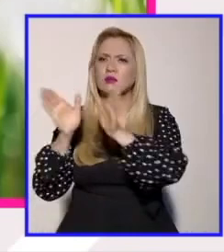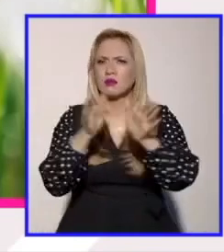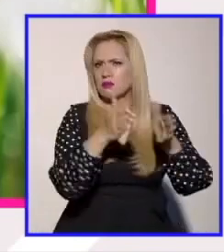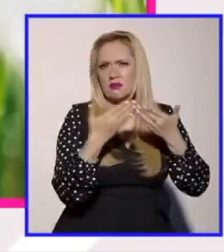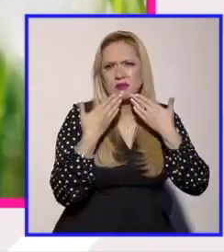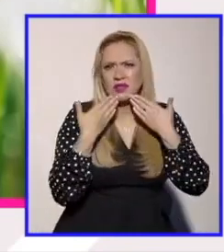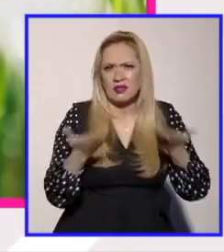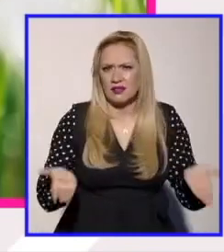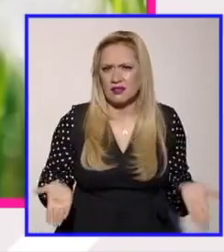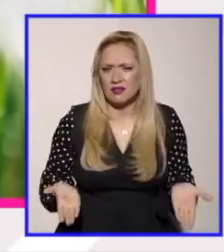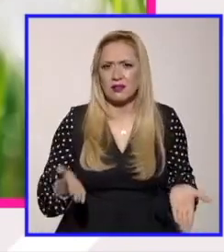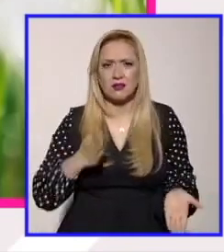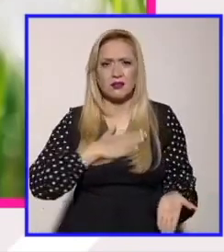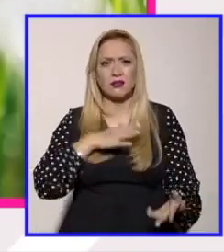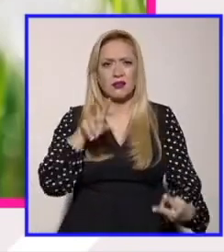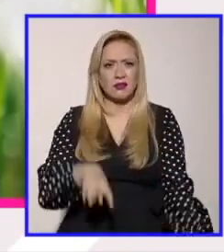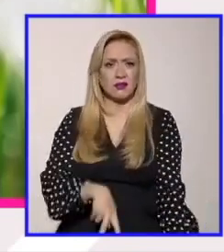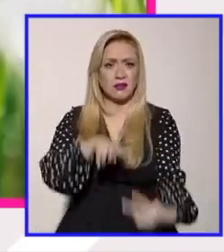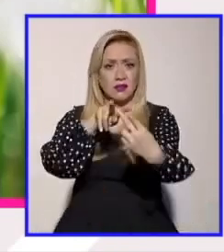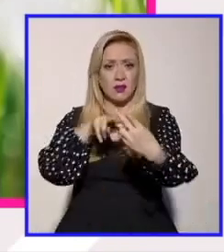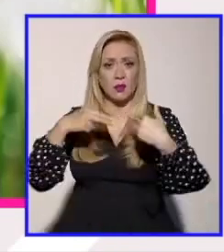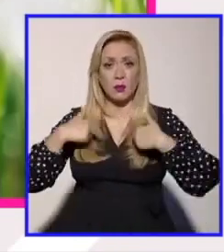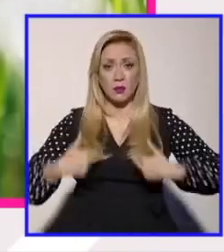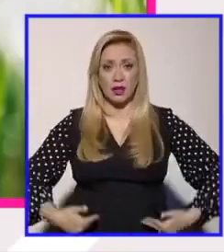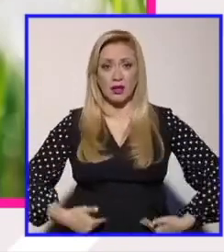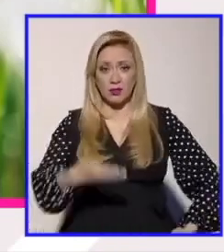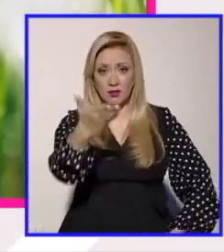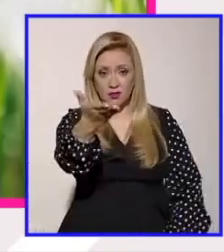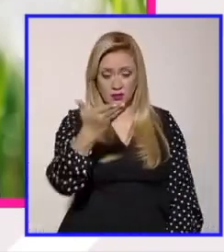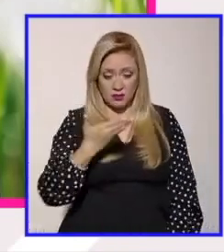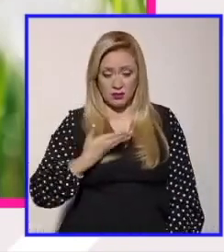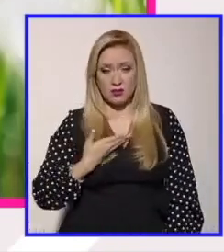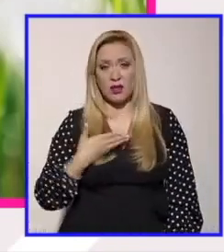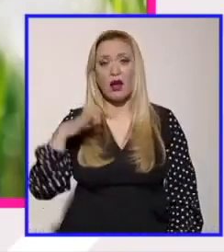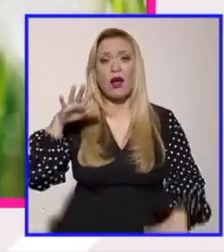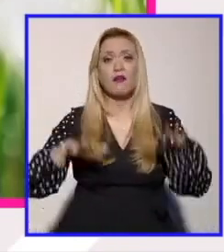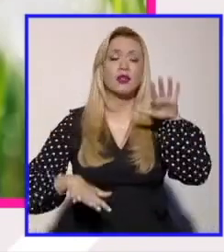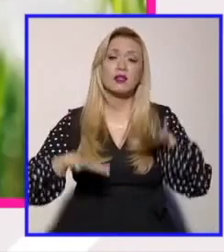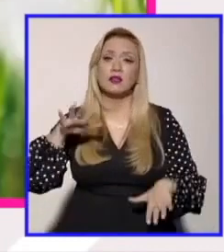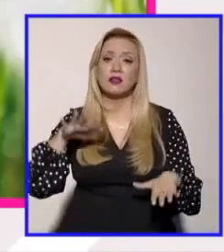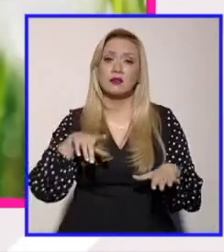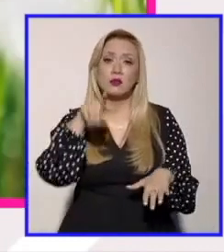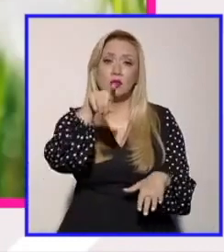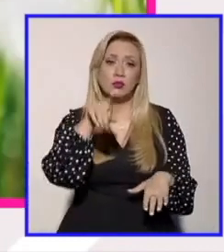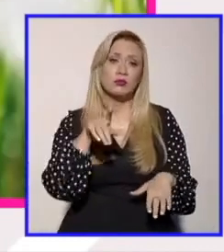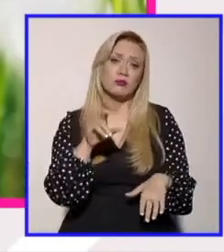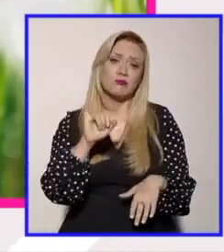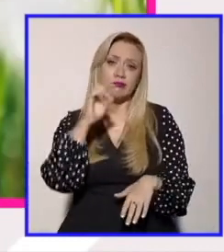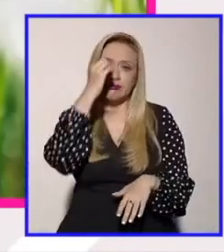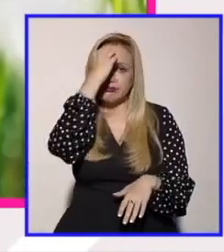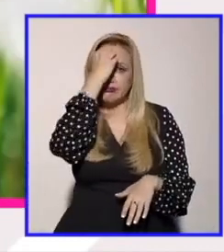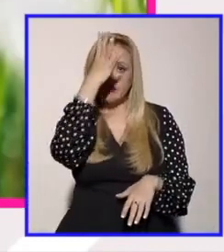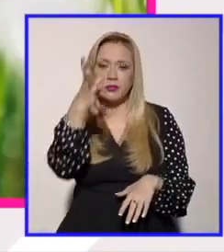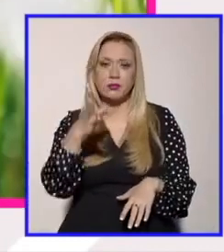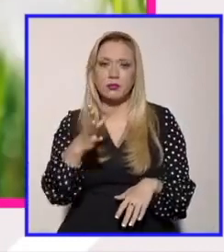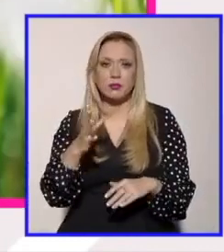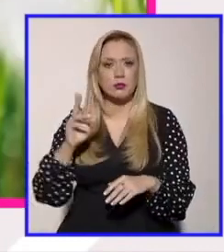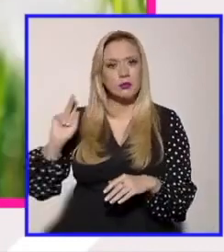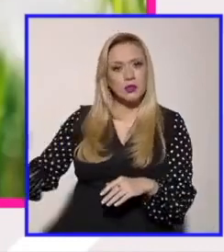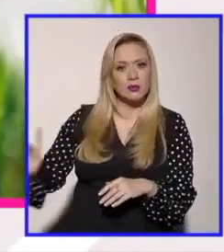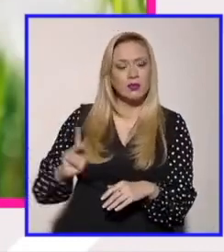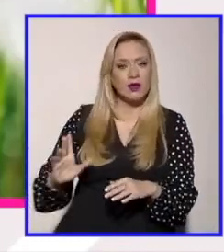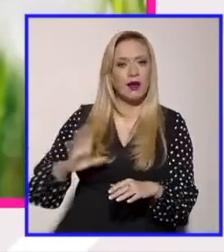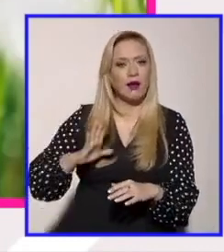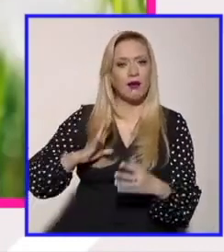persona tengo un ser humano con quien a veces se nos olvida que también tenemos coincidencias que también está